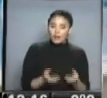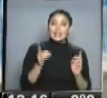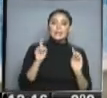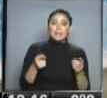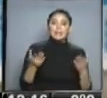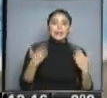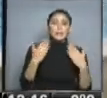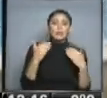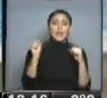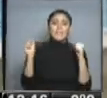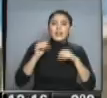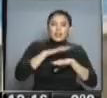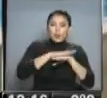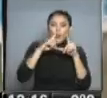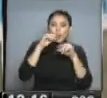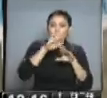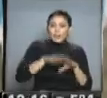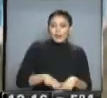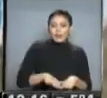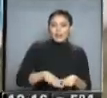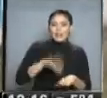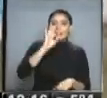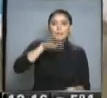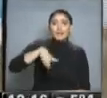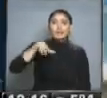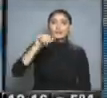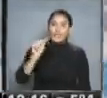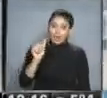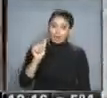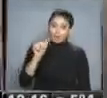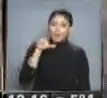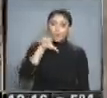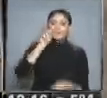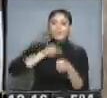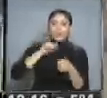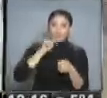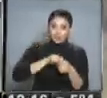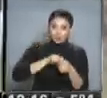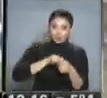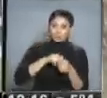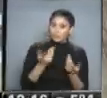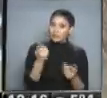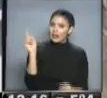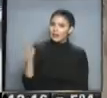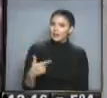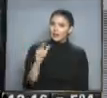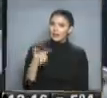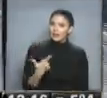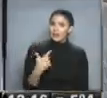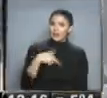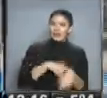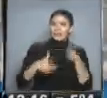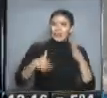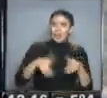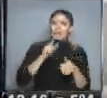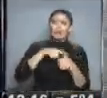registraron temperaturas muy bajas en el norte argentino. 6 grados bajo cero en Santiago del Estero. Realmente atípico para esta época del año. Nevó